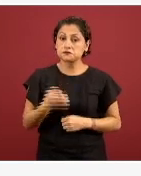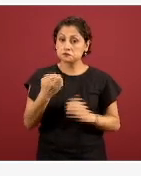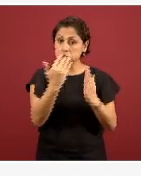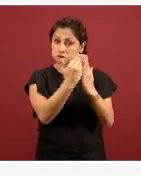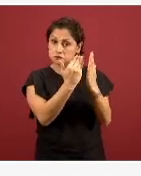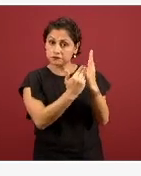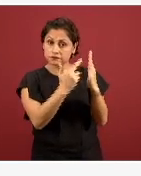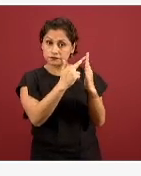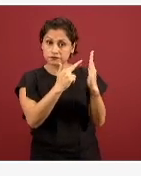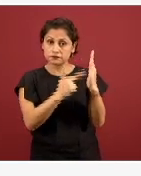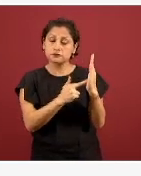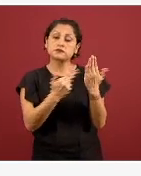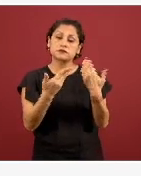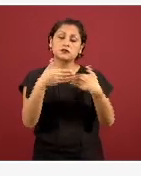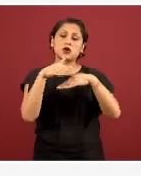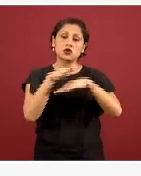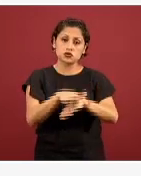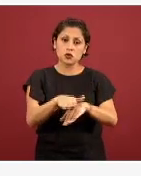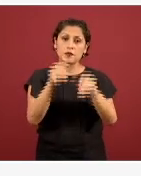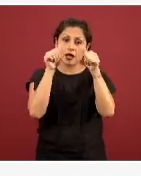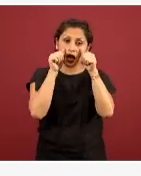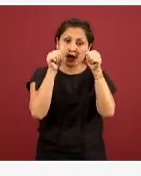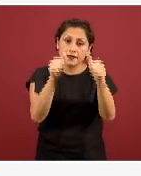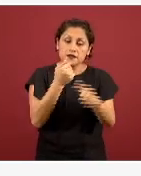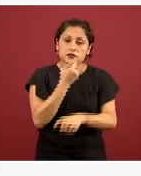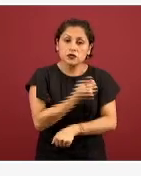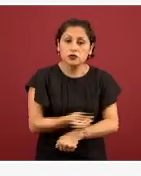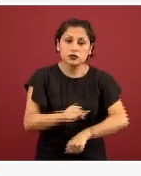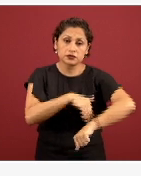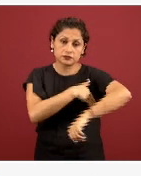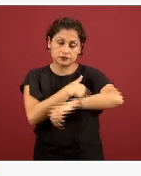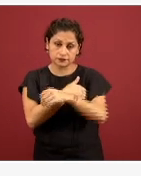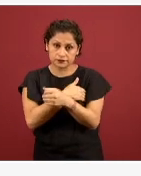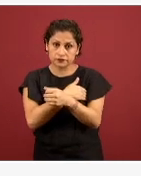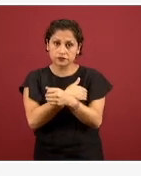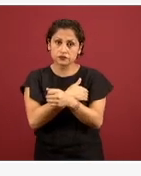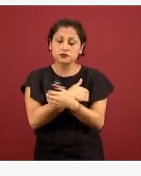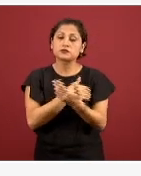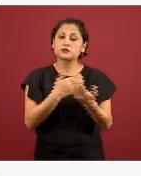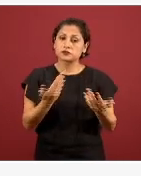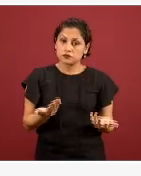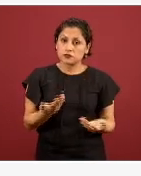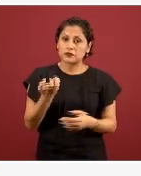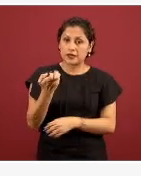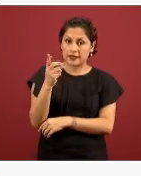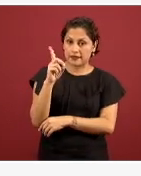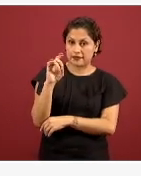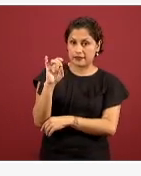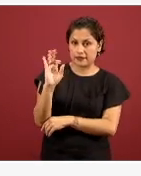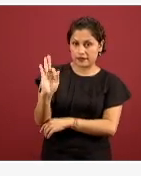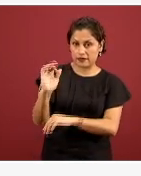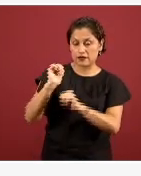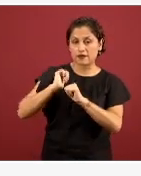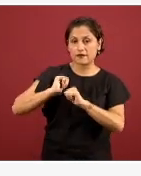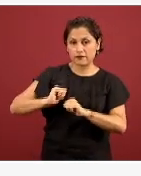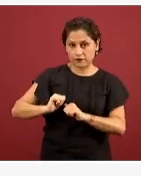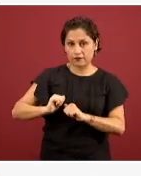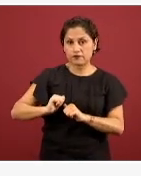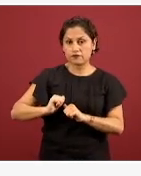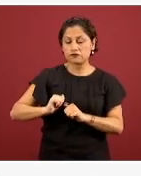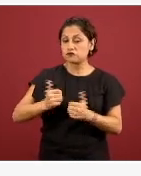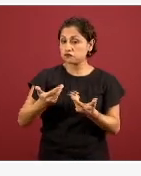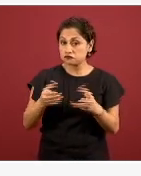generales de guarderías es que está funcionando el Sistema Nacional DIF y algunas